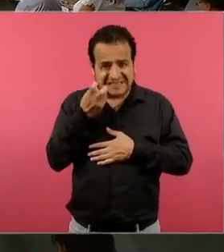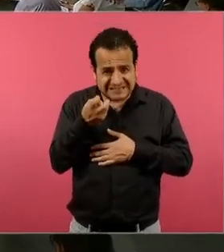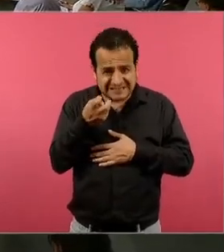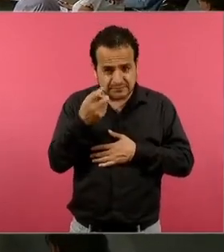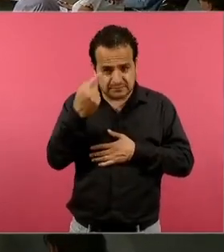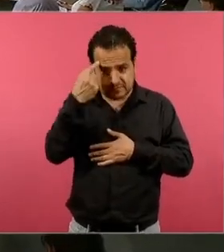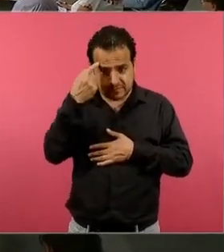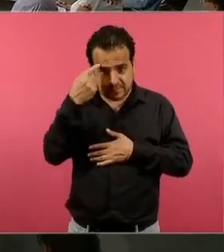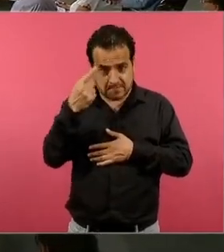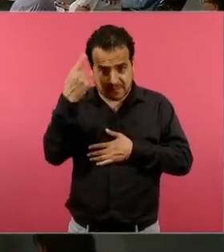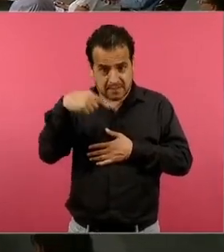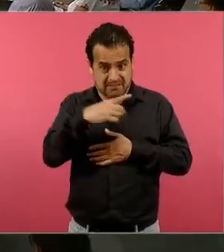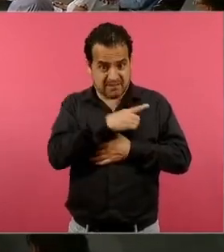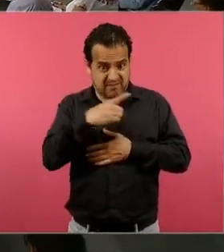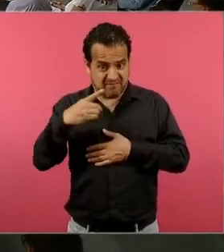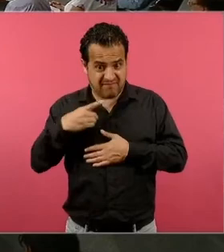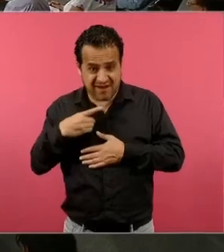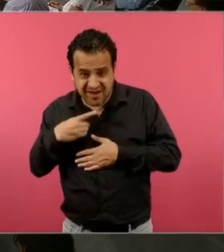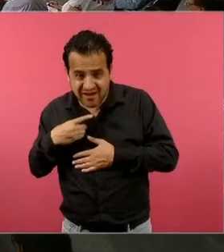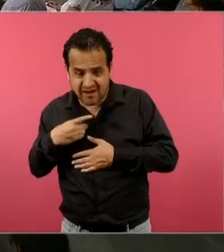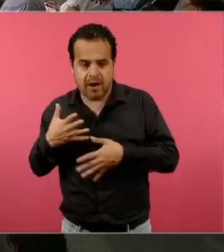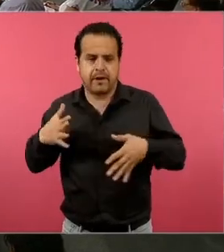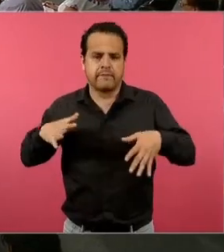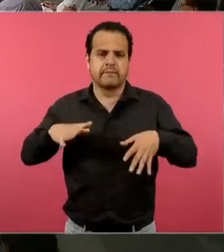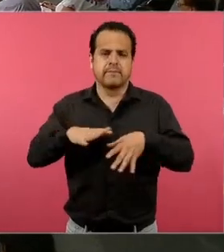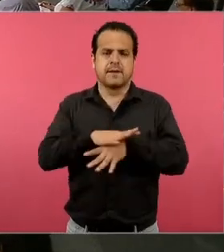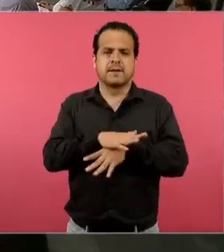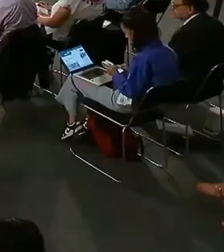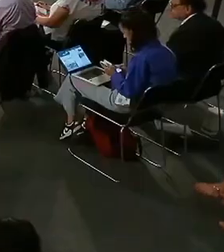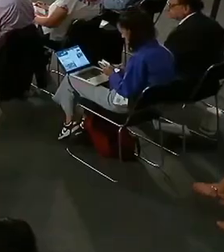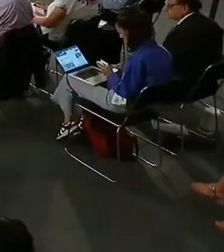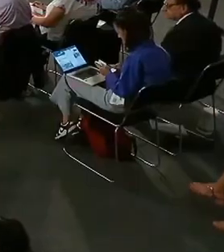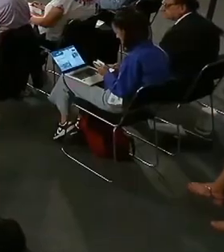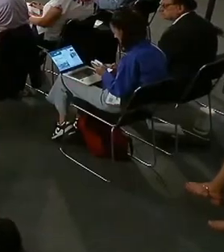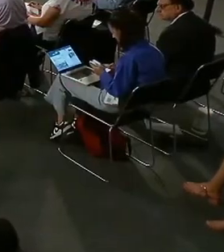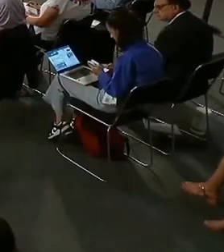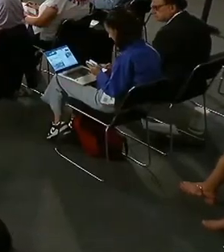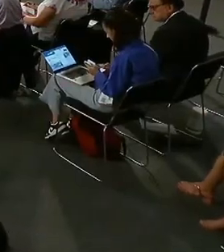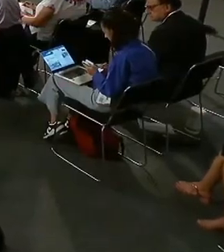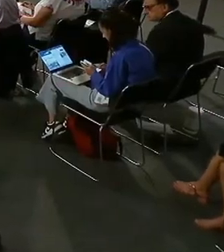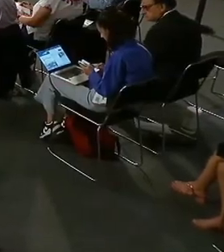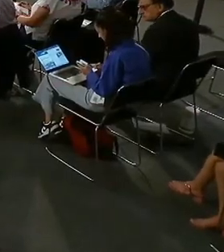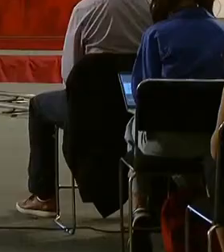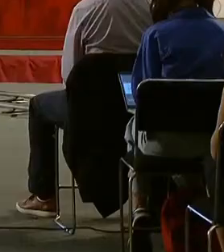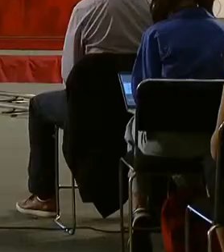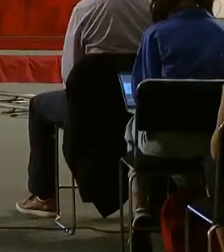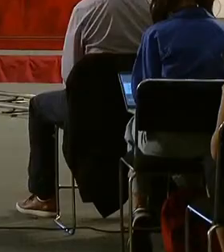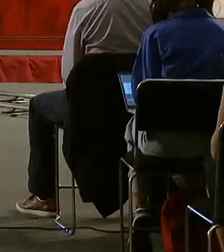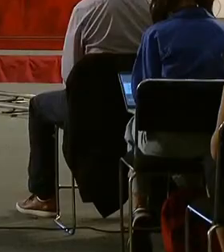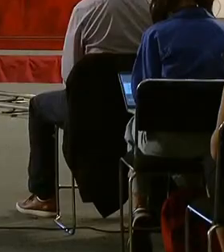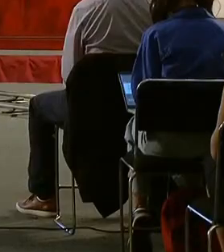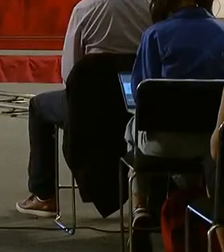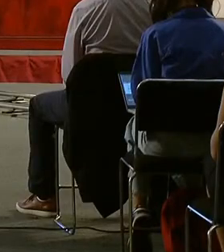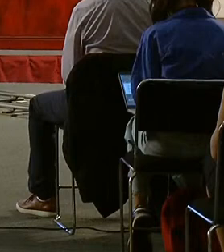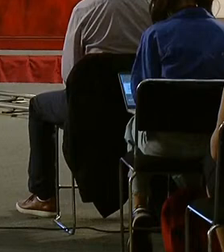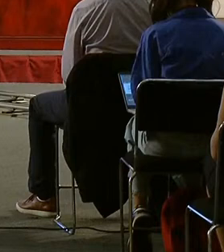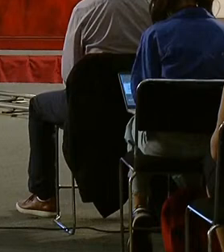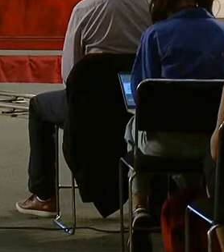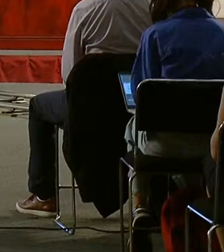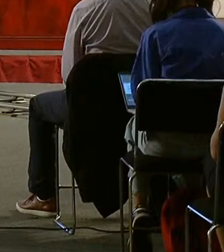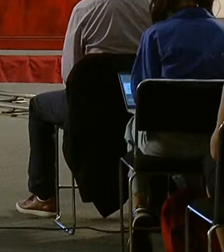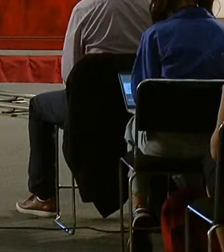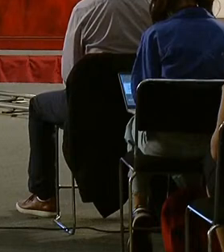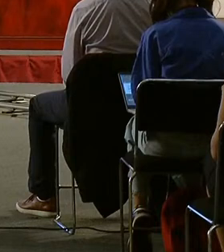necesariamente igual a la lectura. Entonces, por eso también que nosotros encontremos un cambio muy fuerte en cómo se